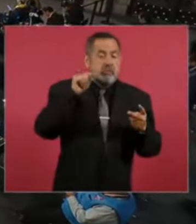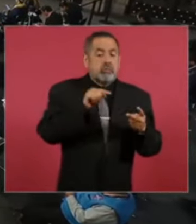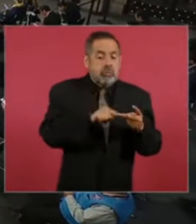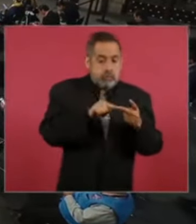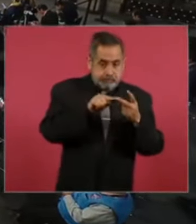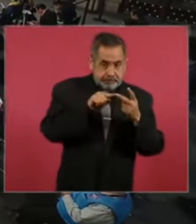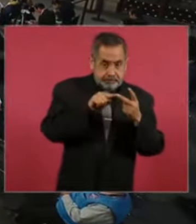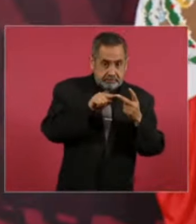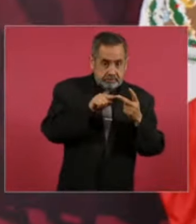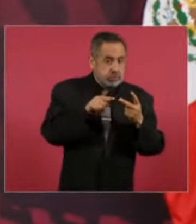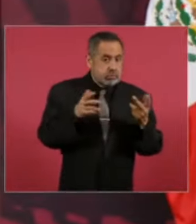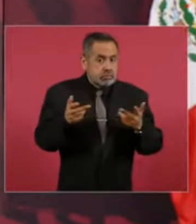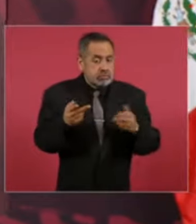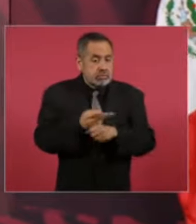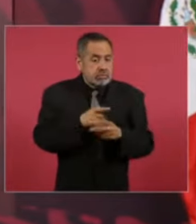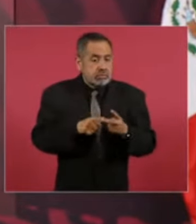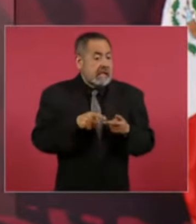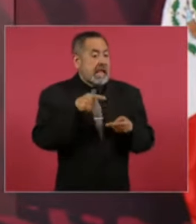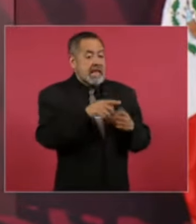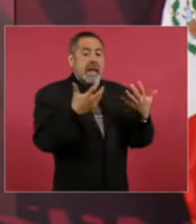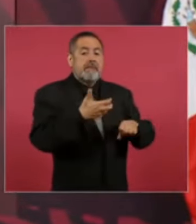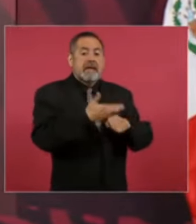entra Iberdrola